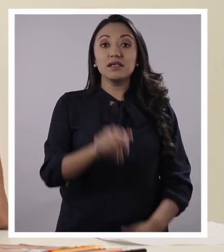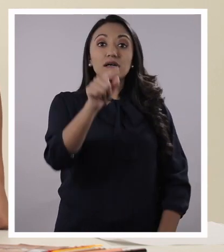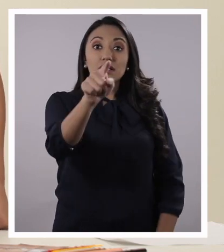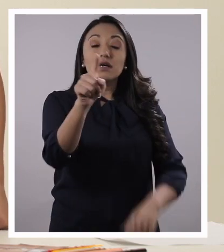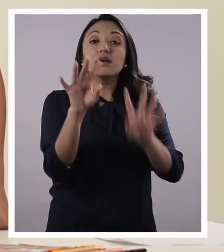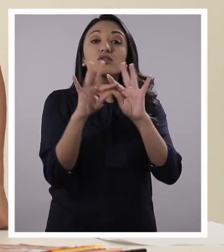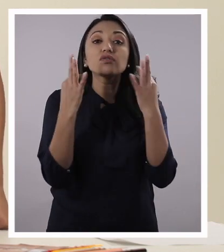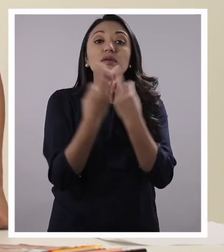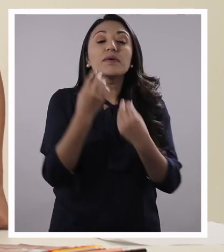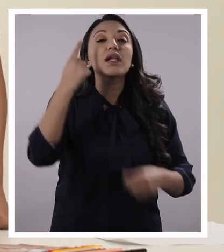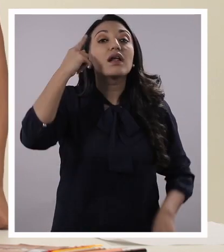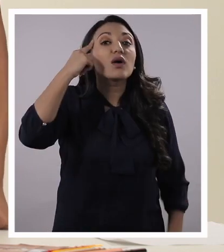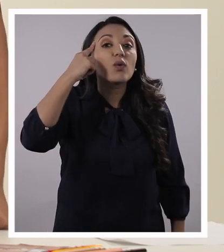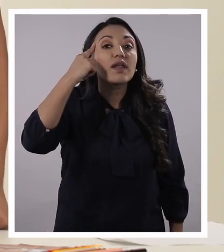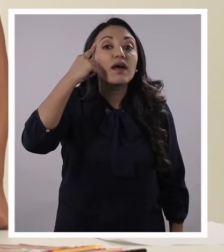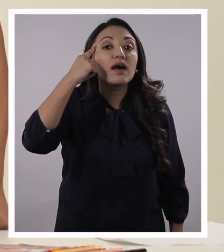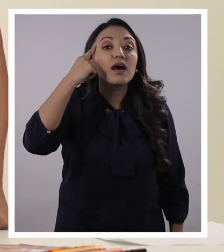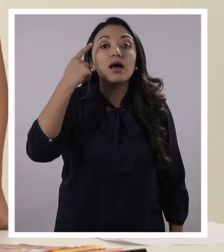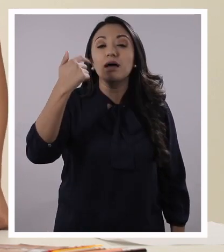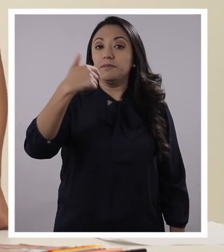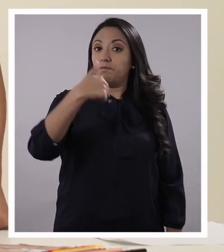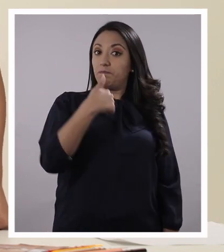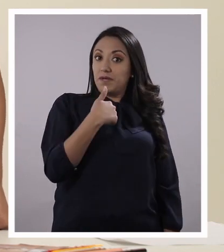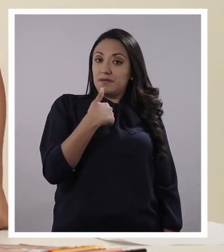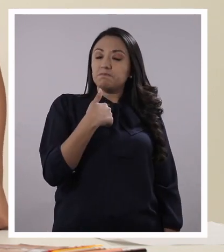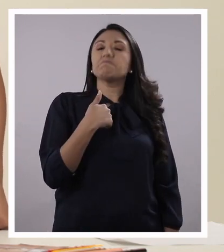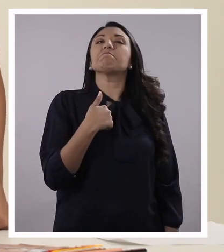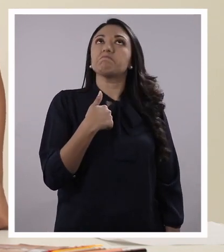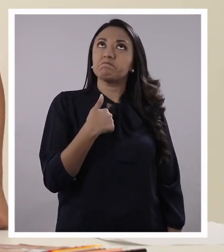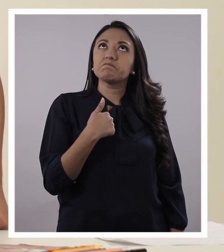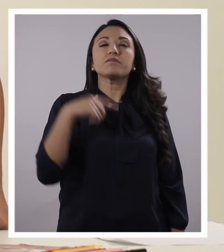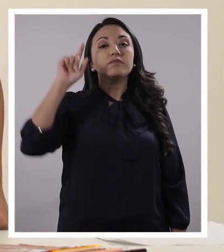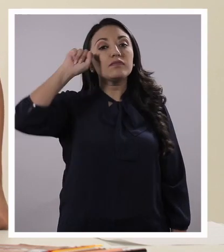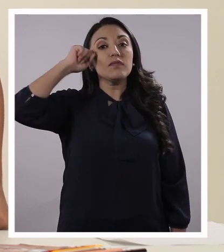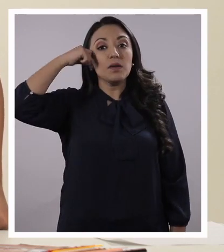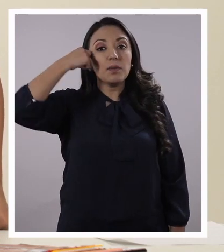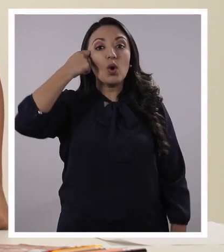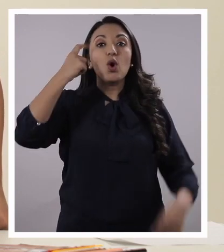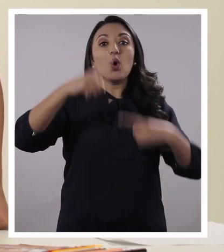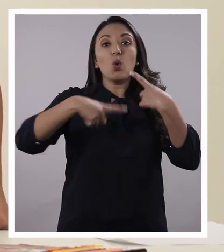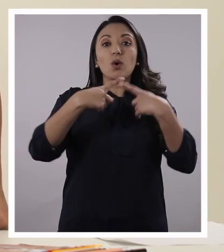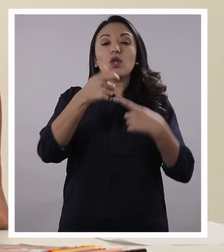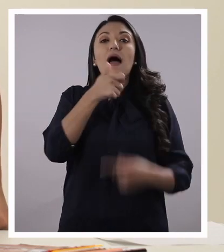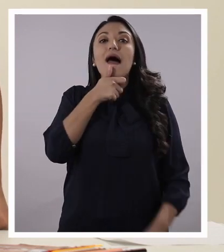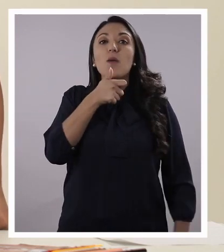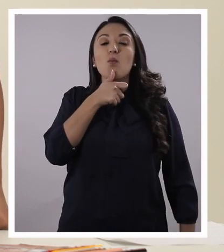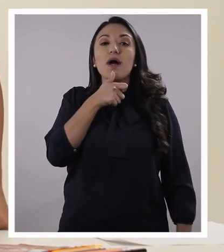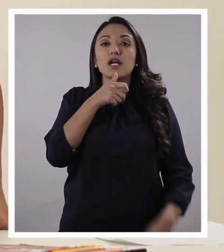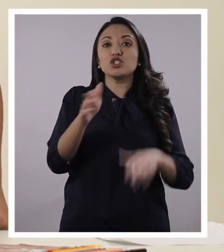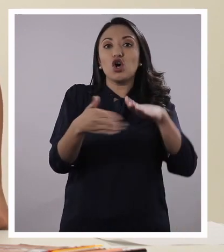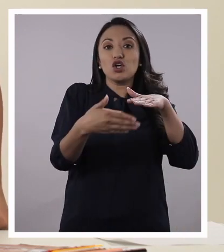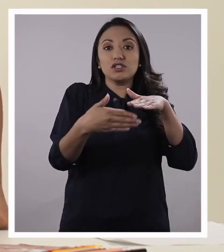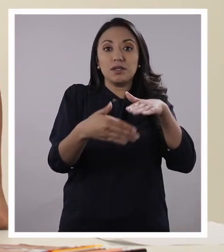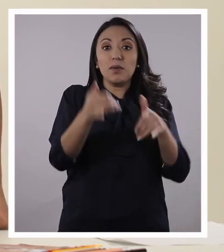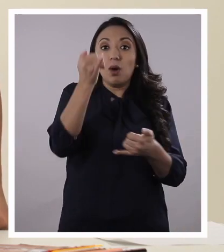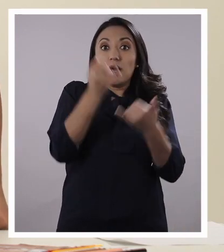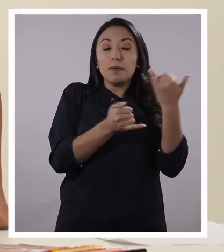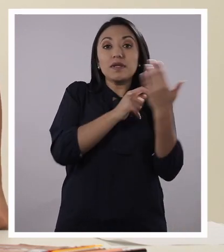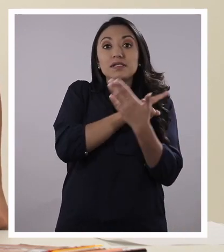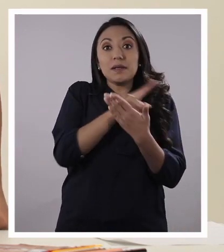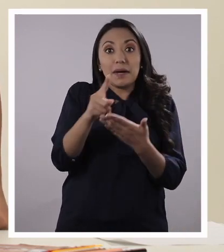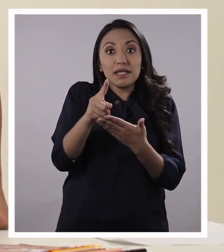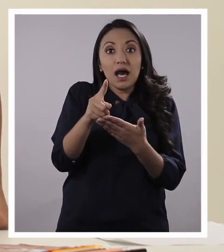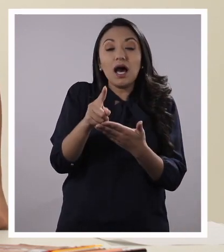familia recuerdan? A mí me viene a la mente el momento en que preparamos el almuerzo. ¡Wow! Los fines de semana